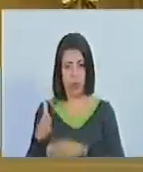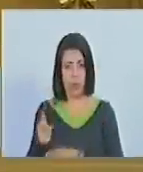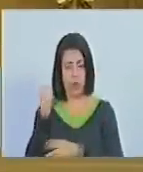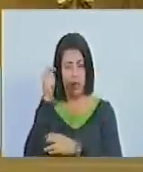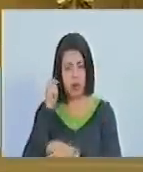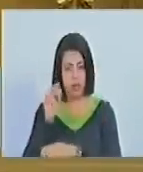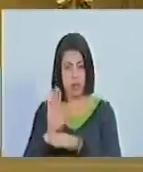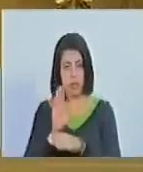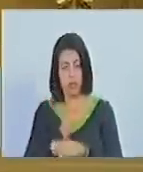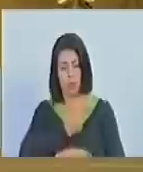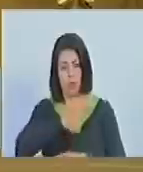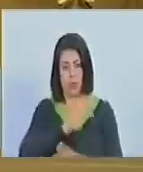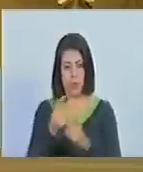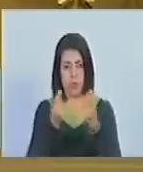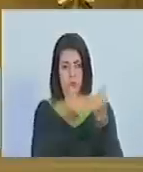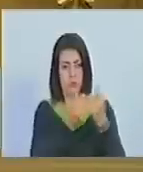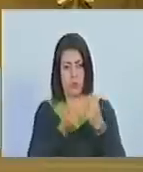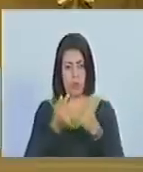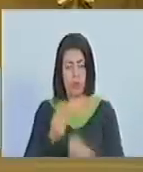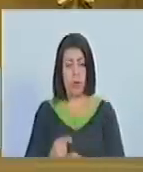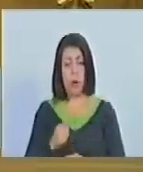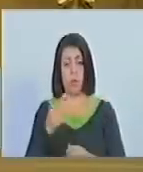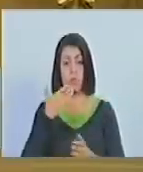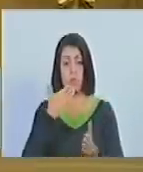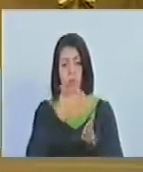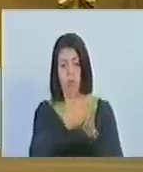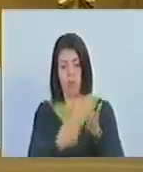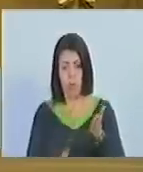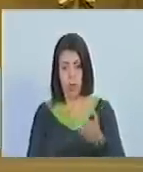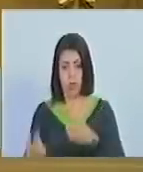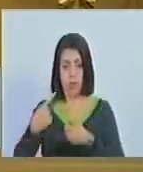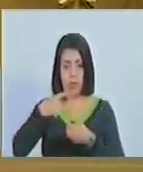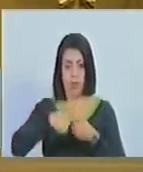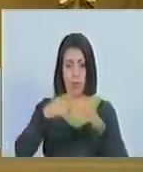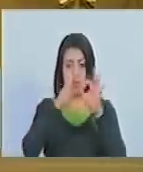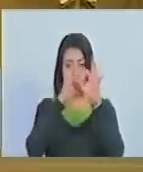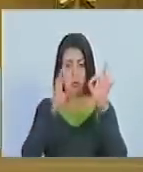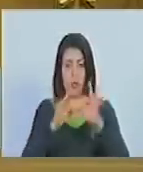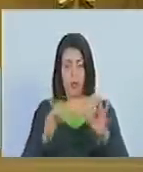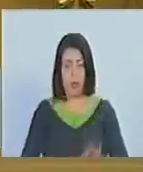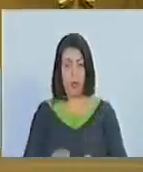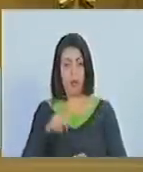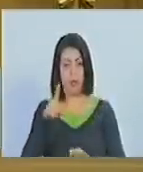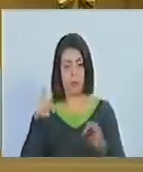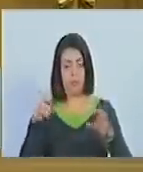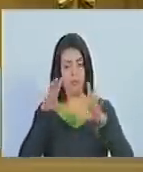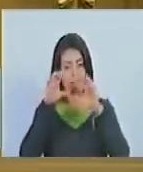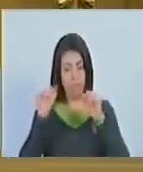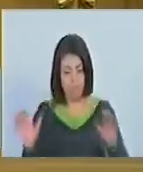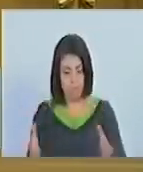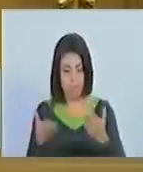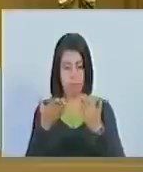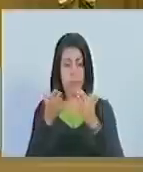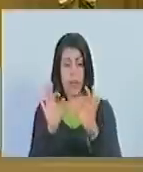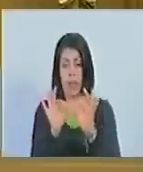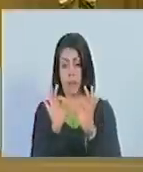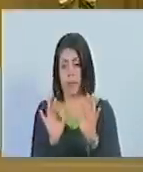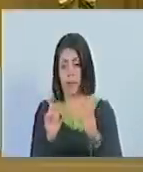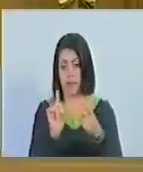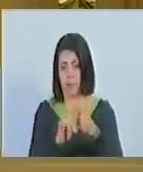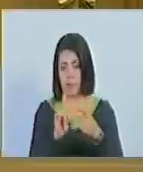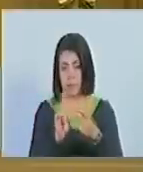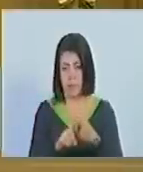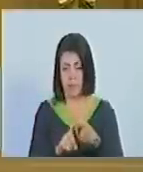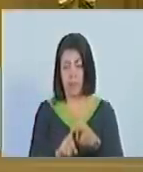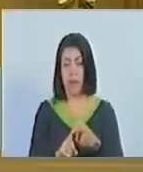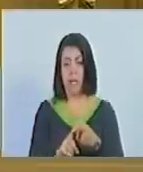y acuícola para nuestra economía se propone la incorporación de mecanismos que sirvan de incentivos especiales tales como la